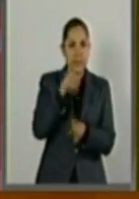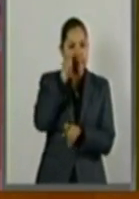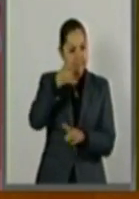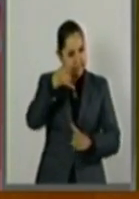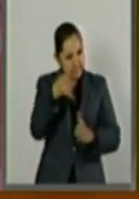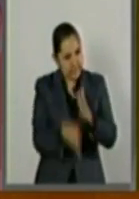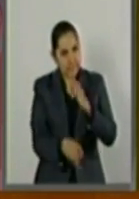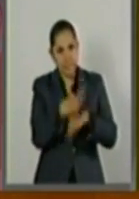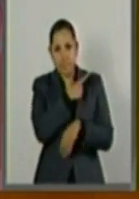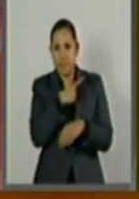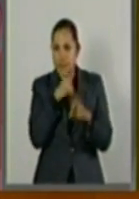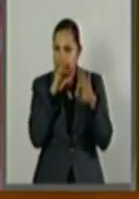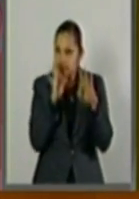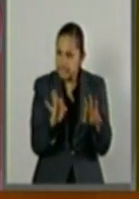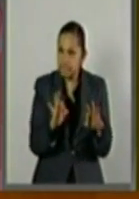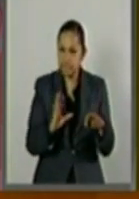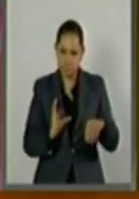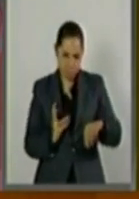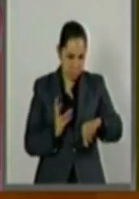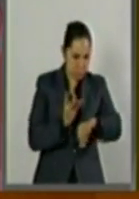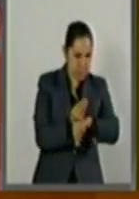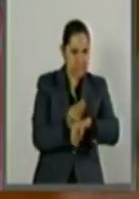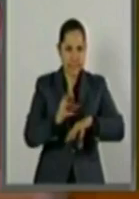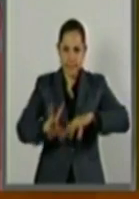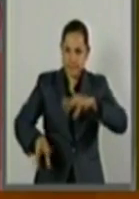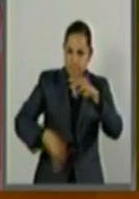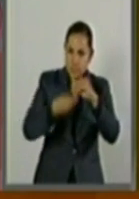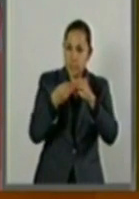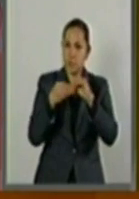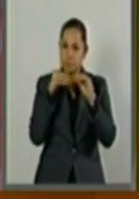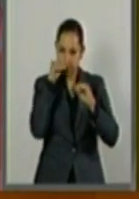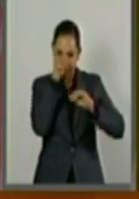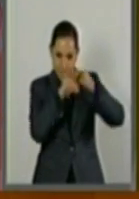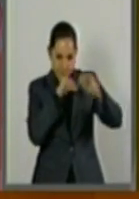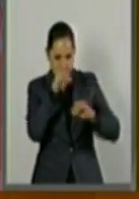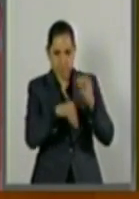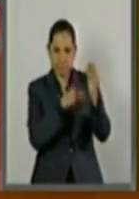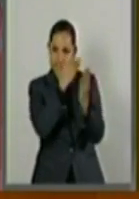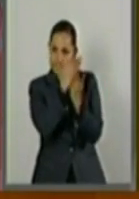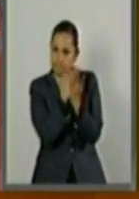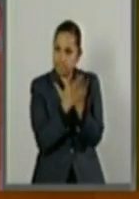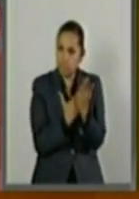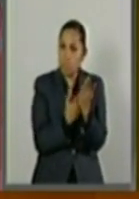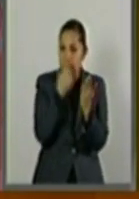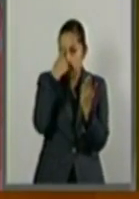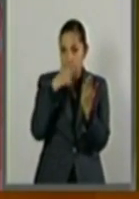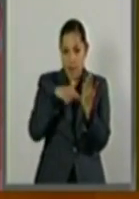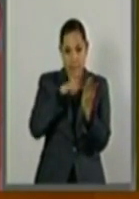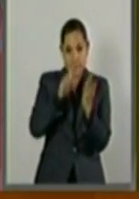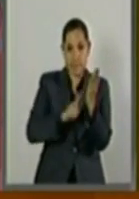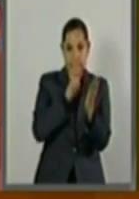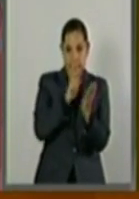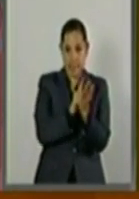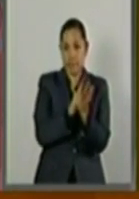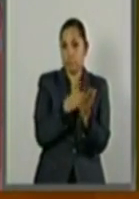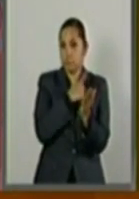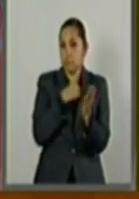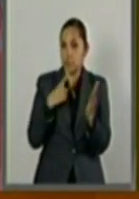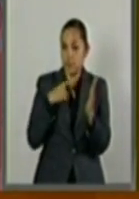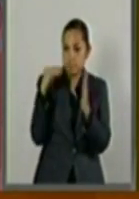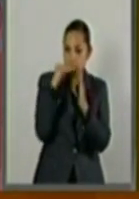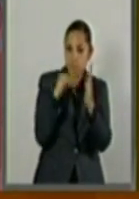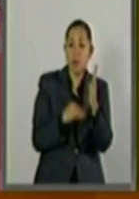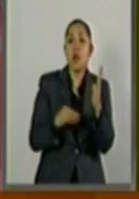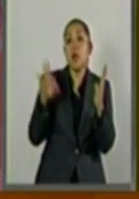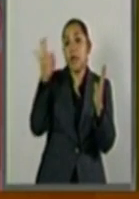en abonar, en construir una propuesta legislativa que si amerita la sanción del